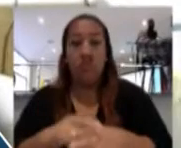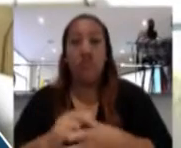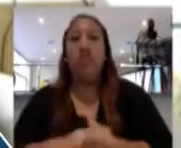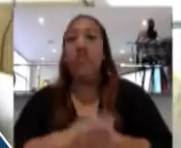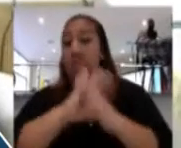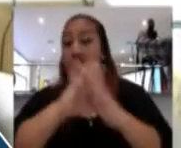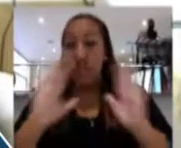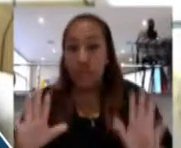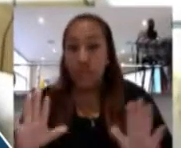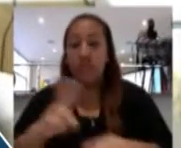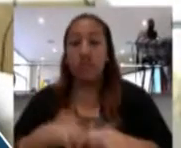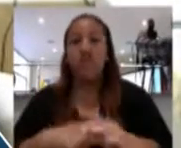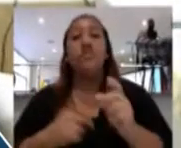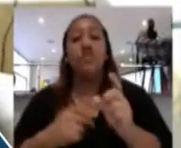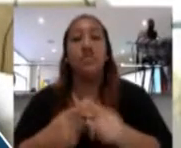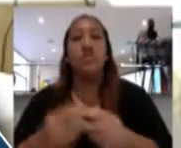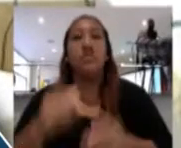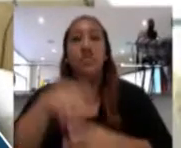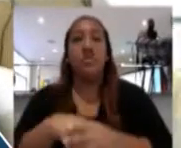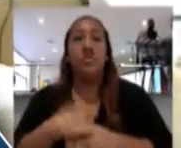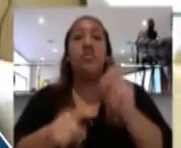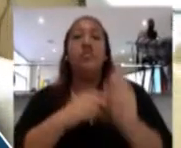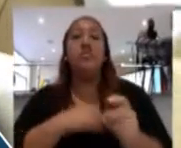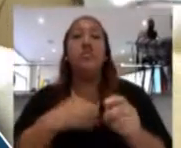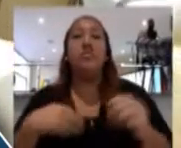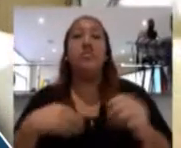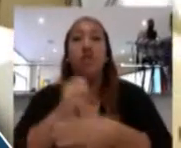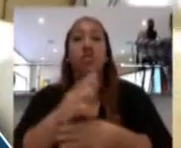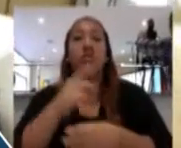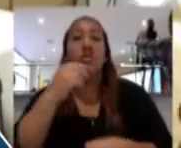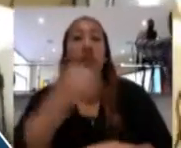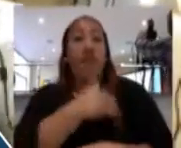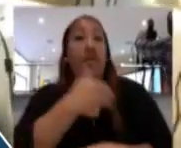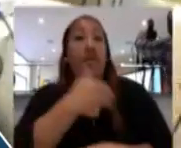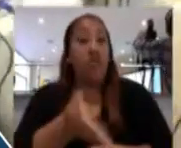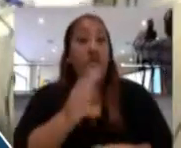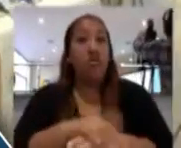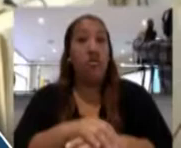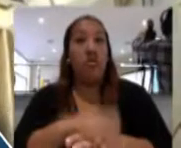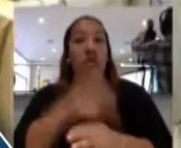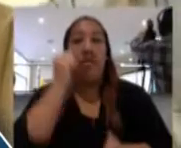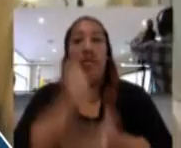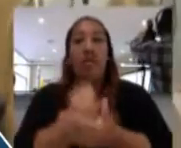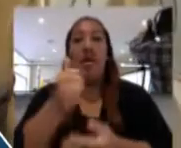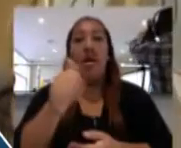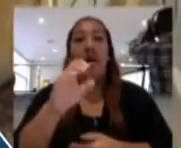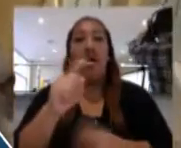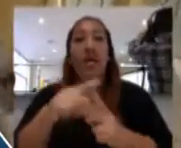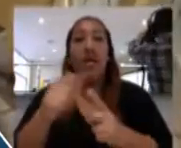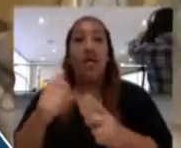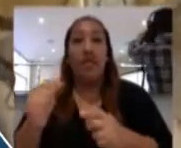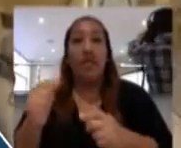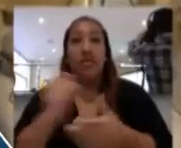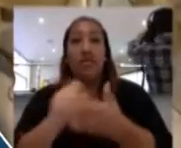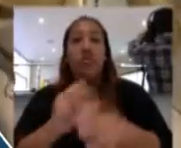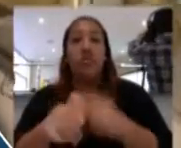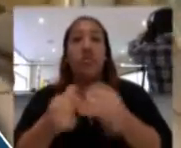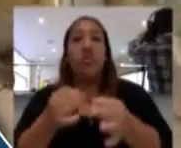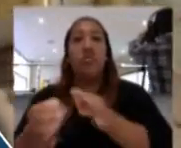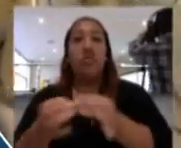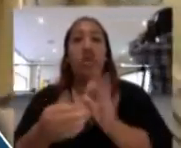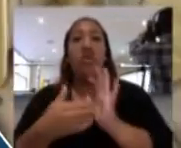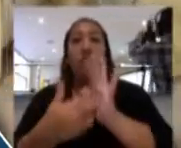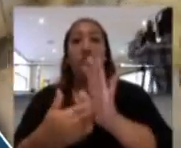Si no hay observaciones procederemos a votar a aquellos miembros del consejo que estén a favor de aprobar el acta del caso, síganse a